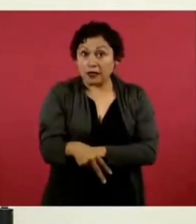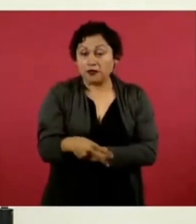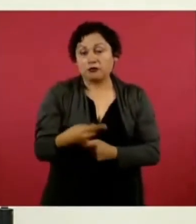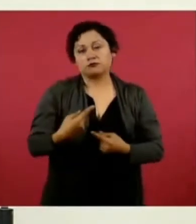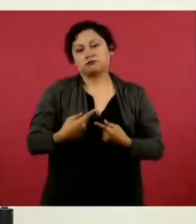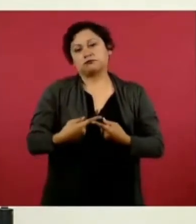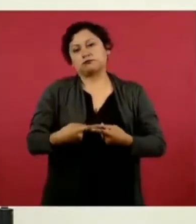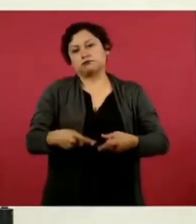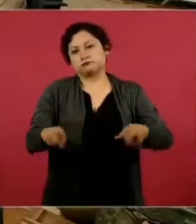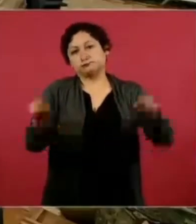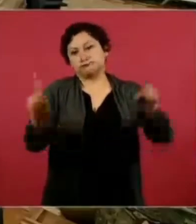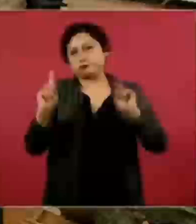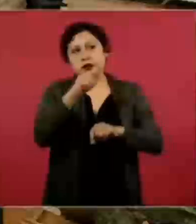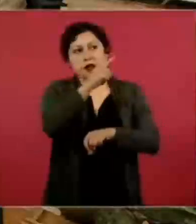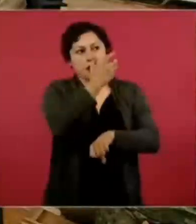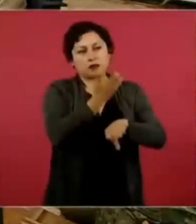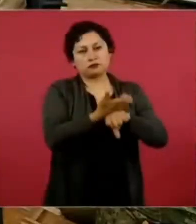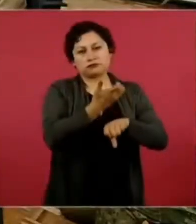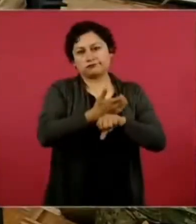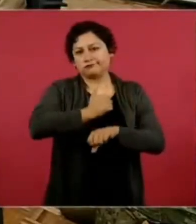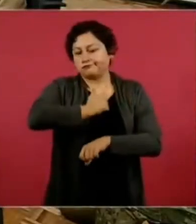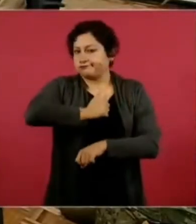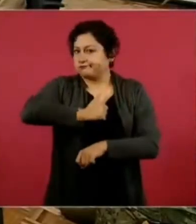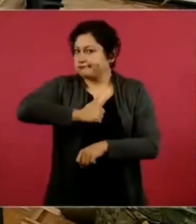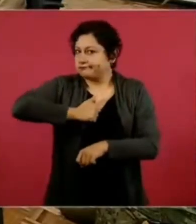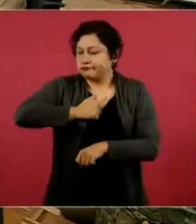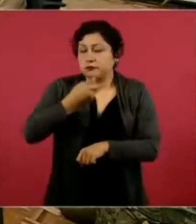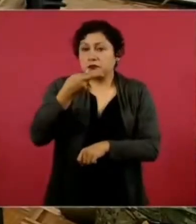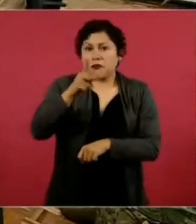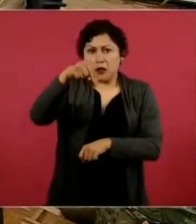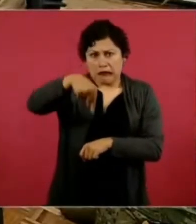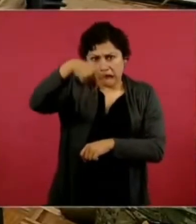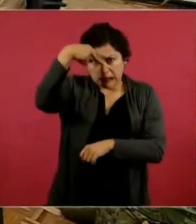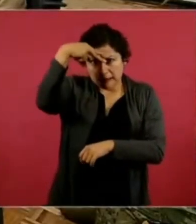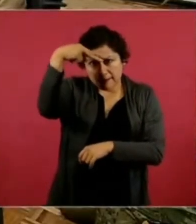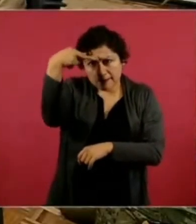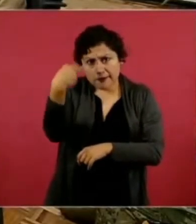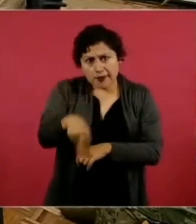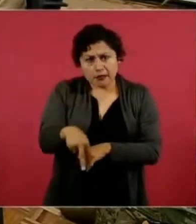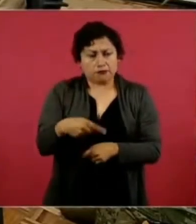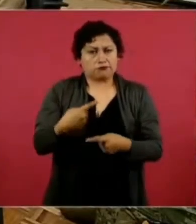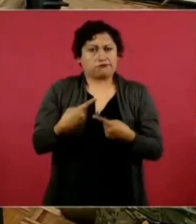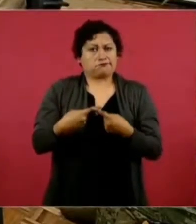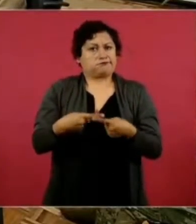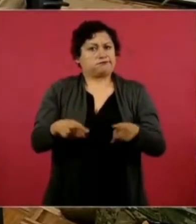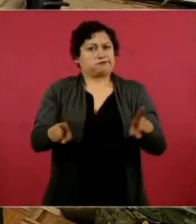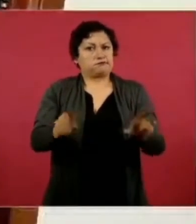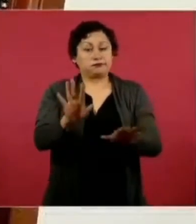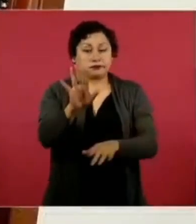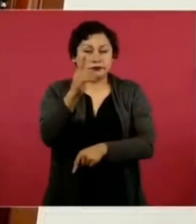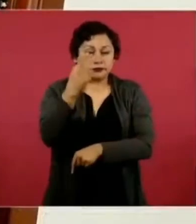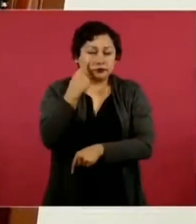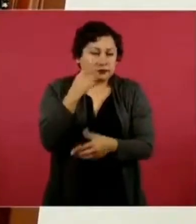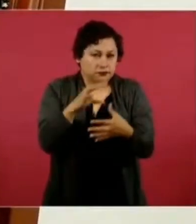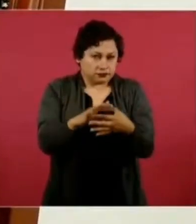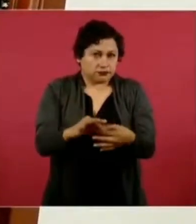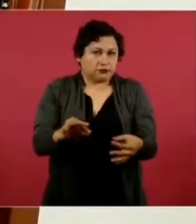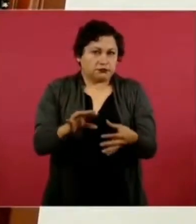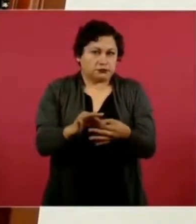Estados Unidos, aquí nosotros tenemos al año 600